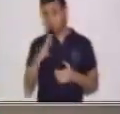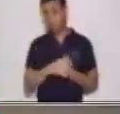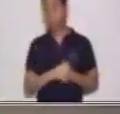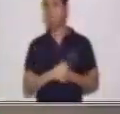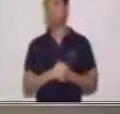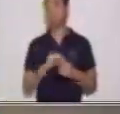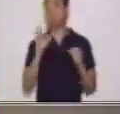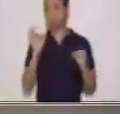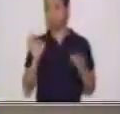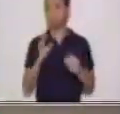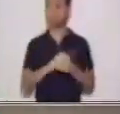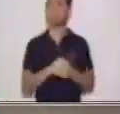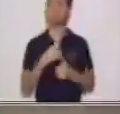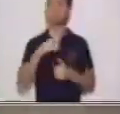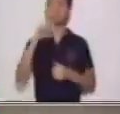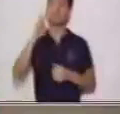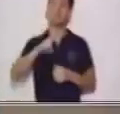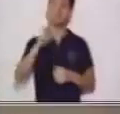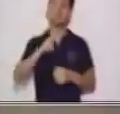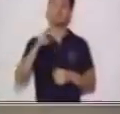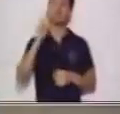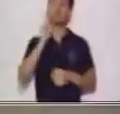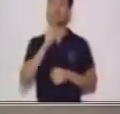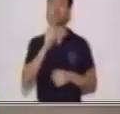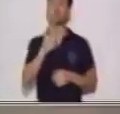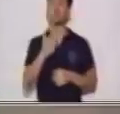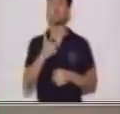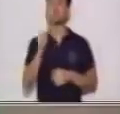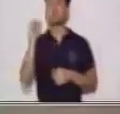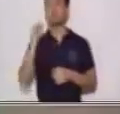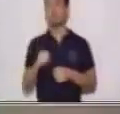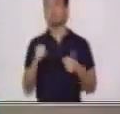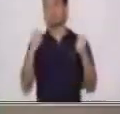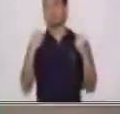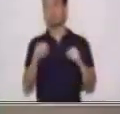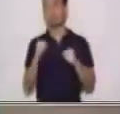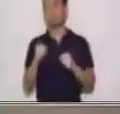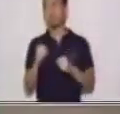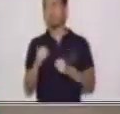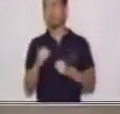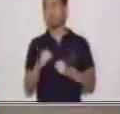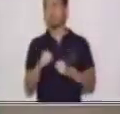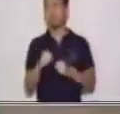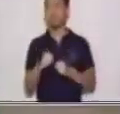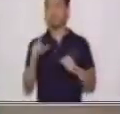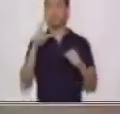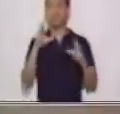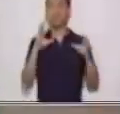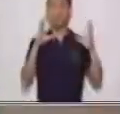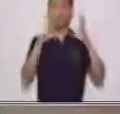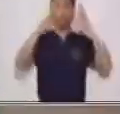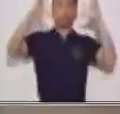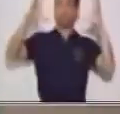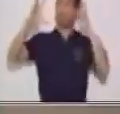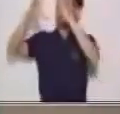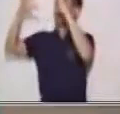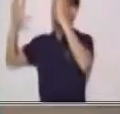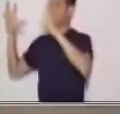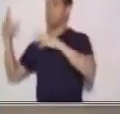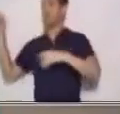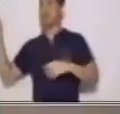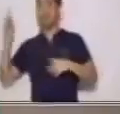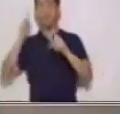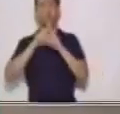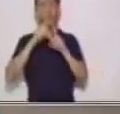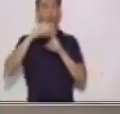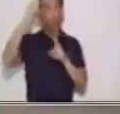Excelente. Necesito entonces que por favor hagas algunos globos porque son comentarios